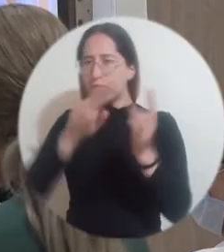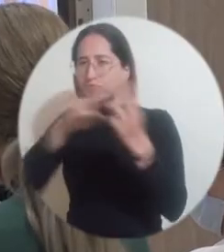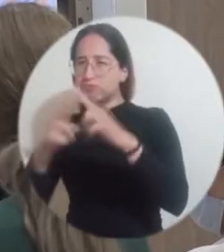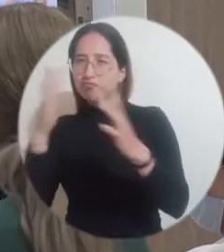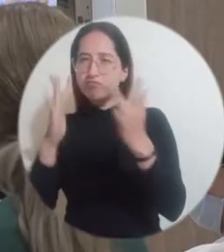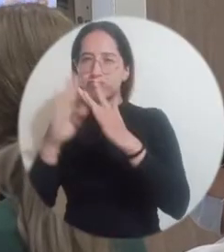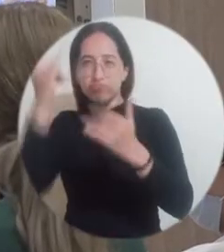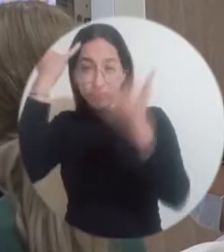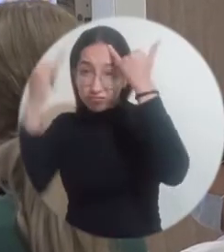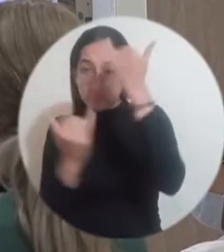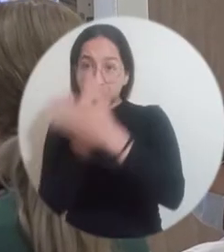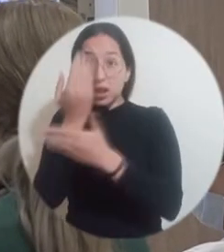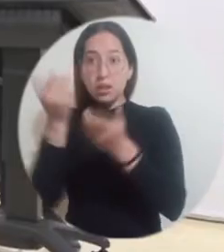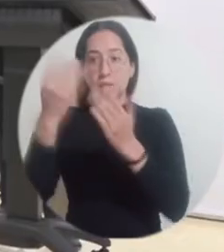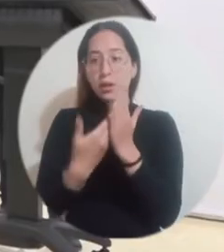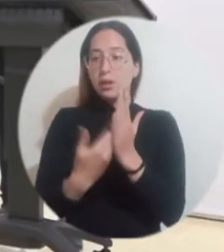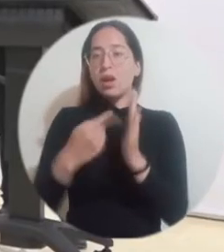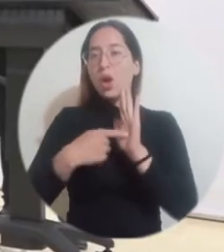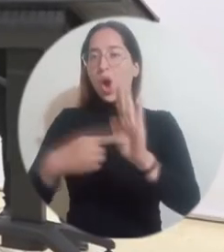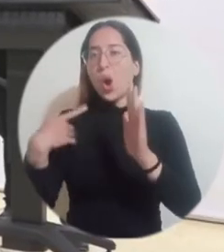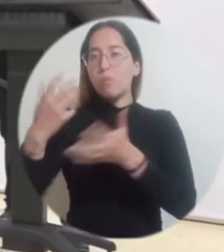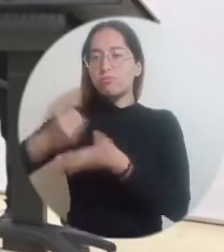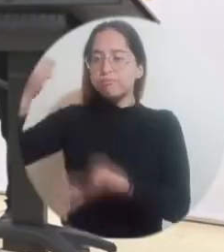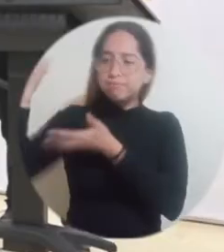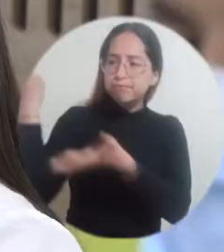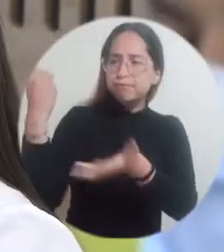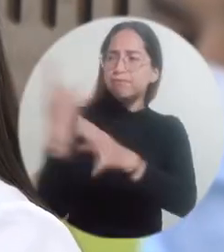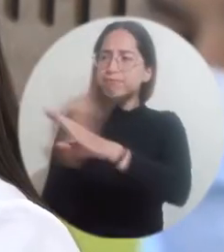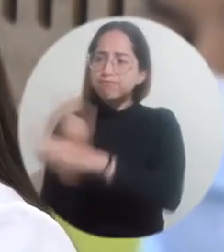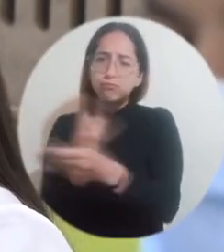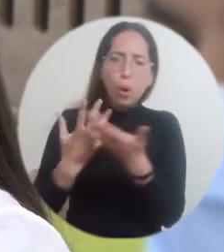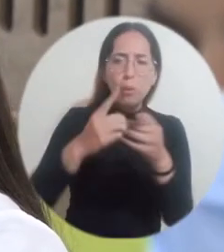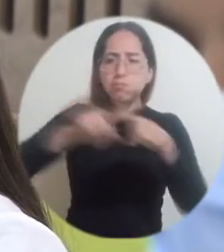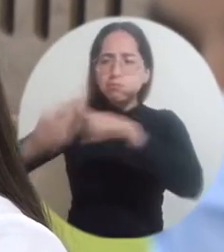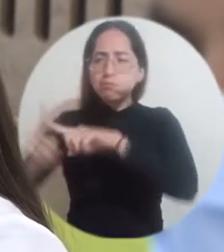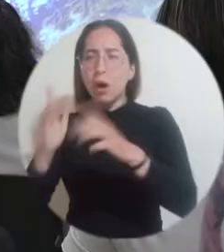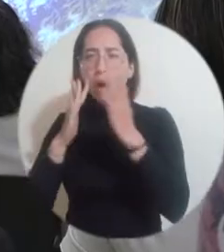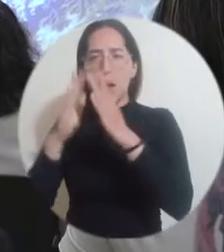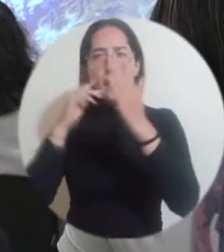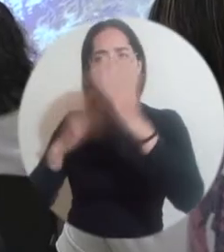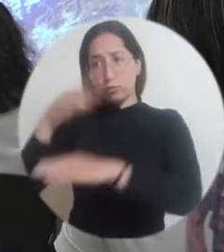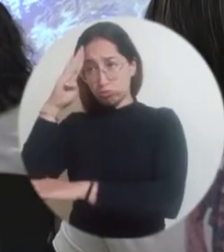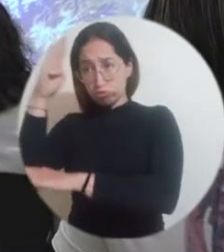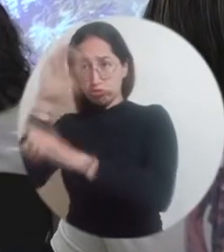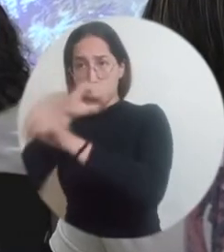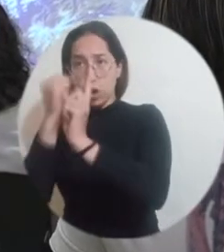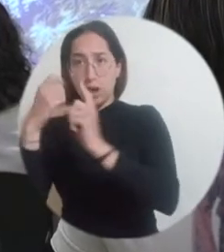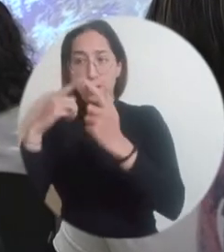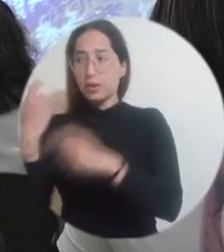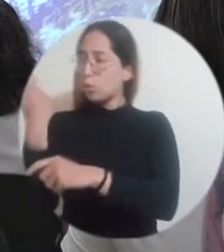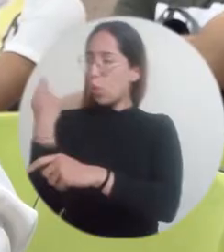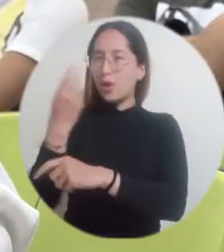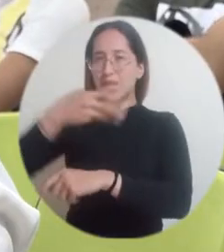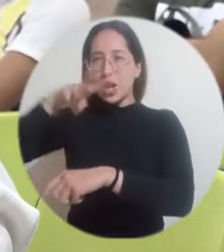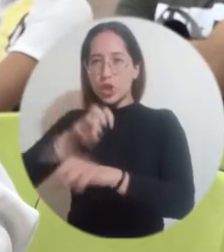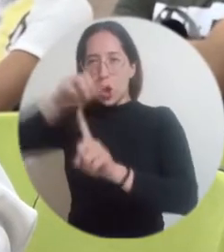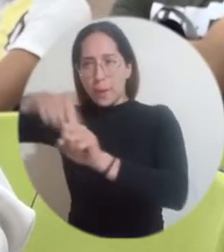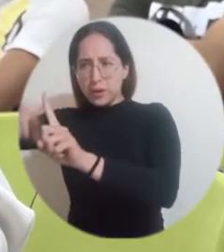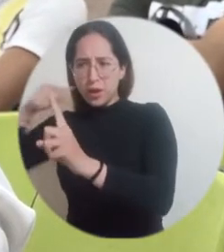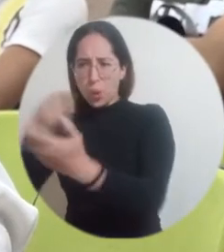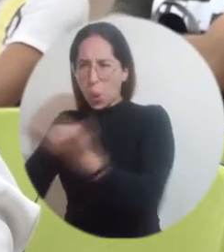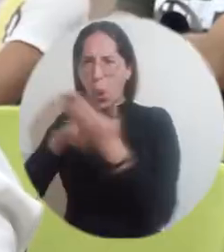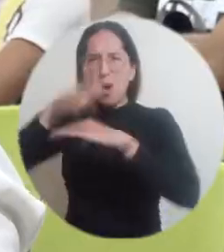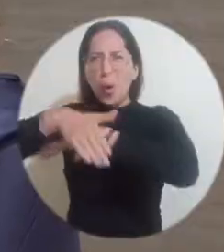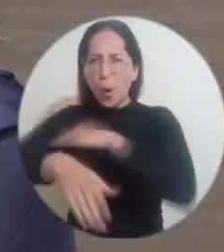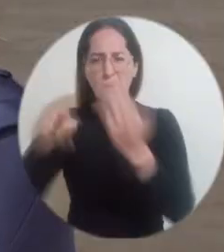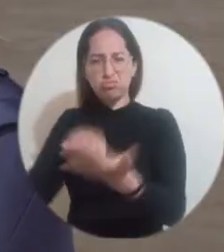integradores de innovación social y presentó el informe de gestión de la Vicerrectoría de Extensión y Proyección Social de los últimos 18 meses